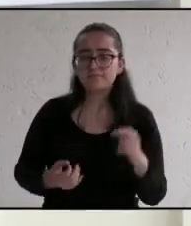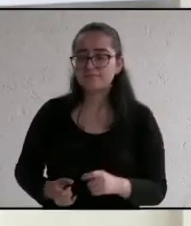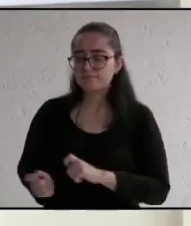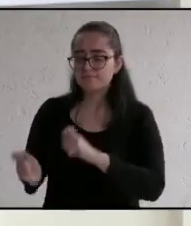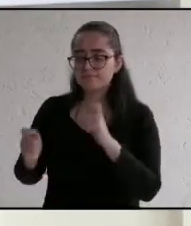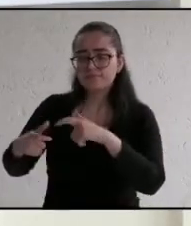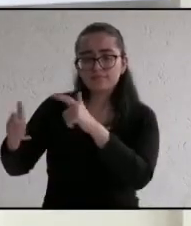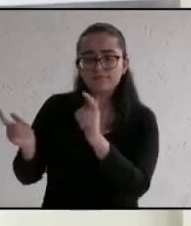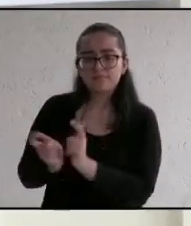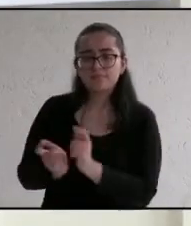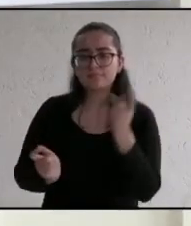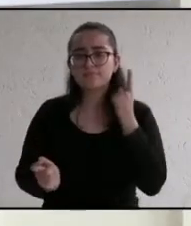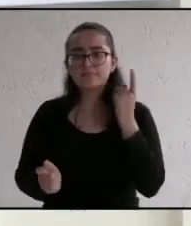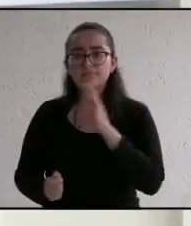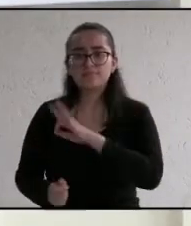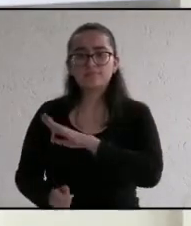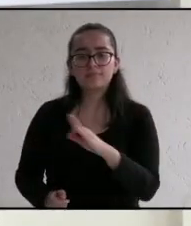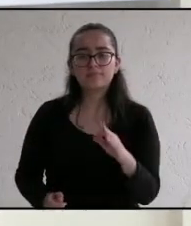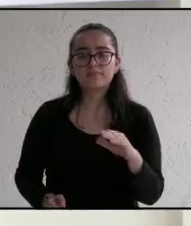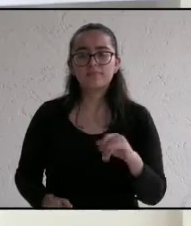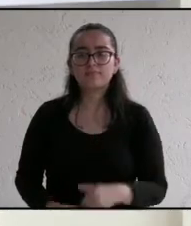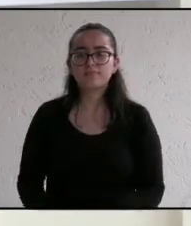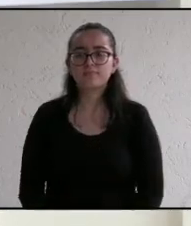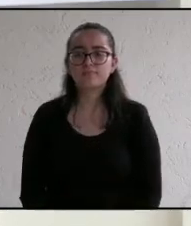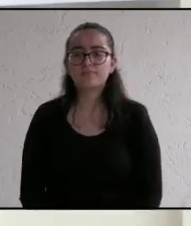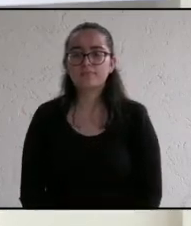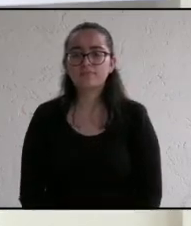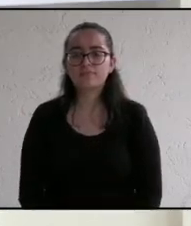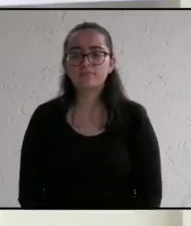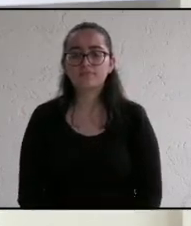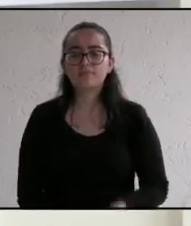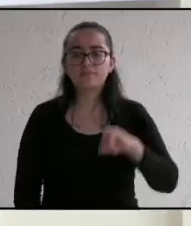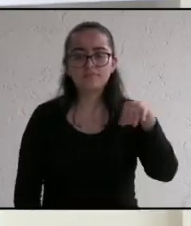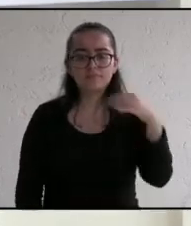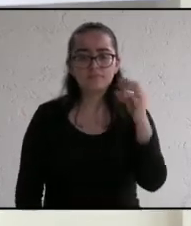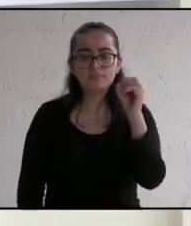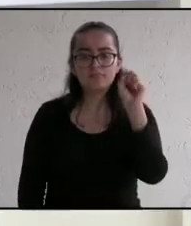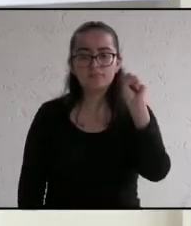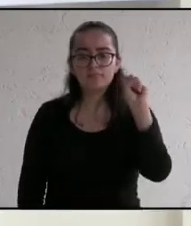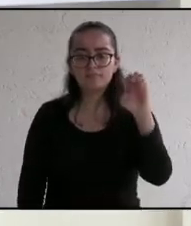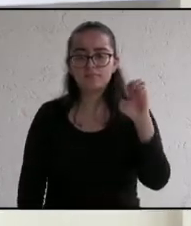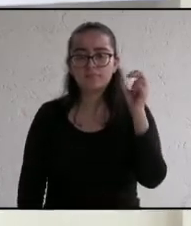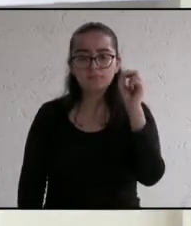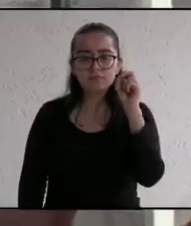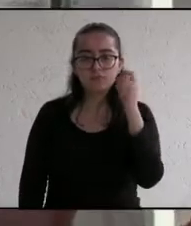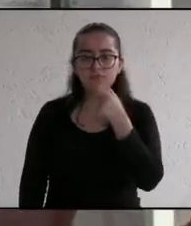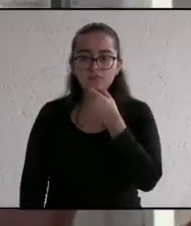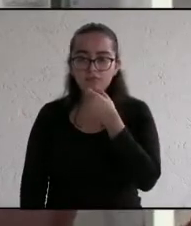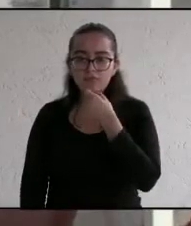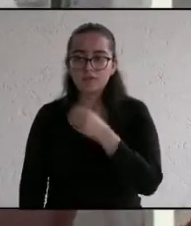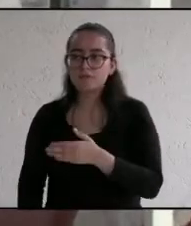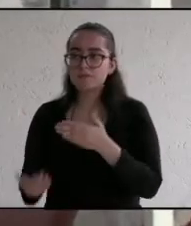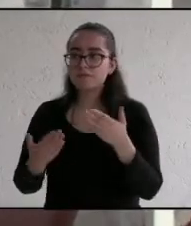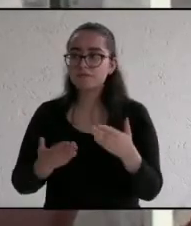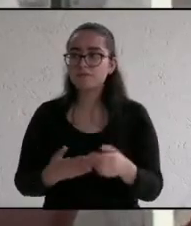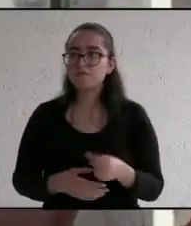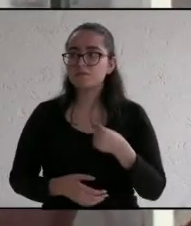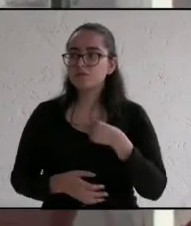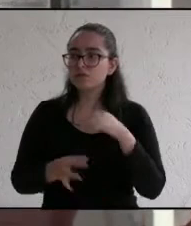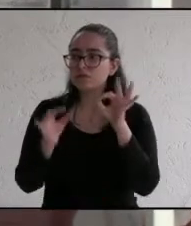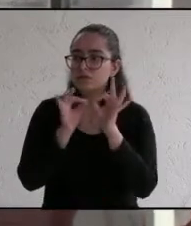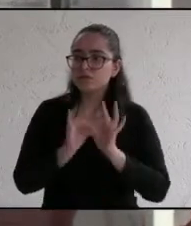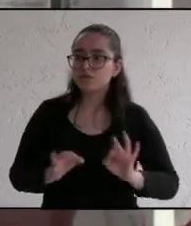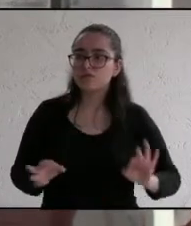el turno al candidato de Podemos José Filemón Uterra López. Cuenta con 30 segundos. Adelante candidato. Una de mis prioridades